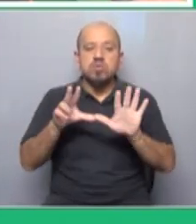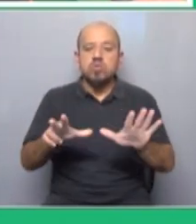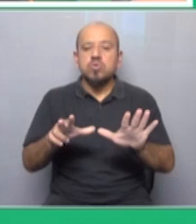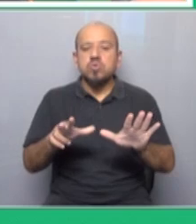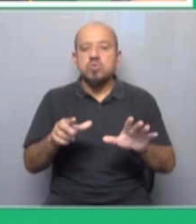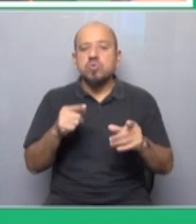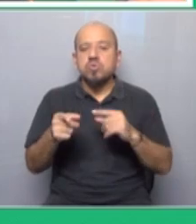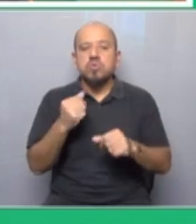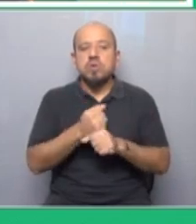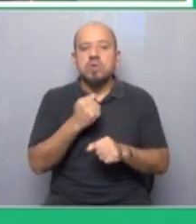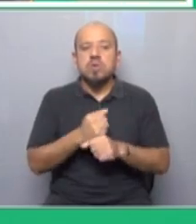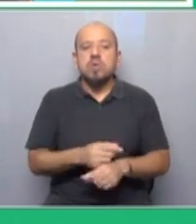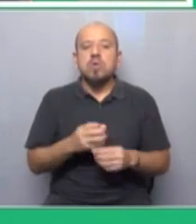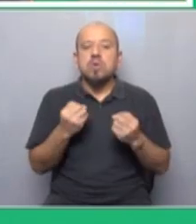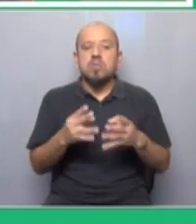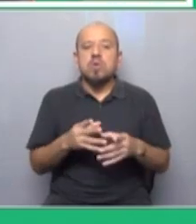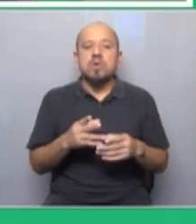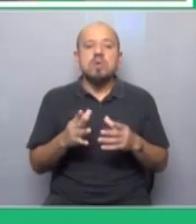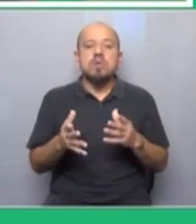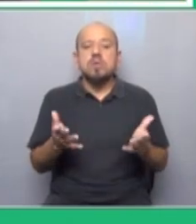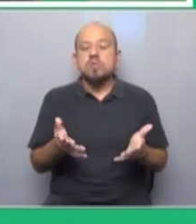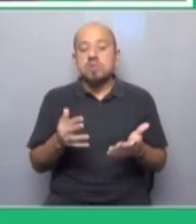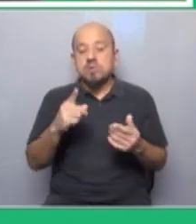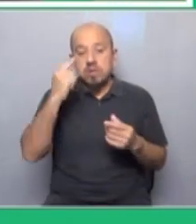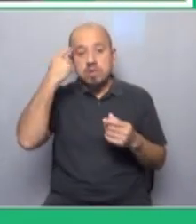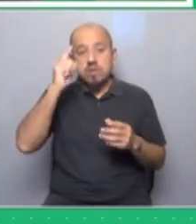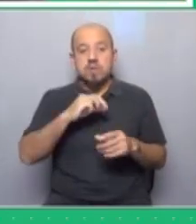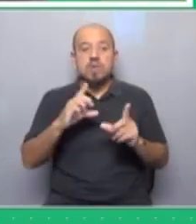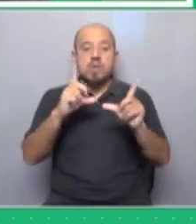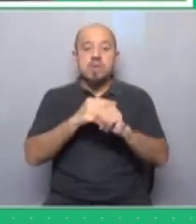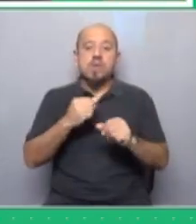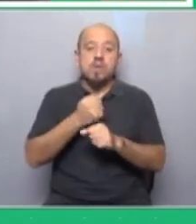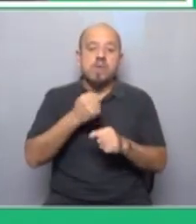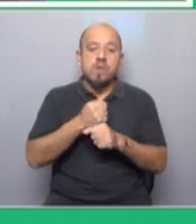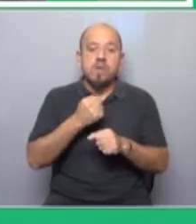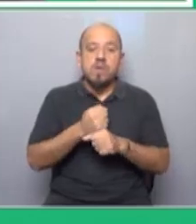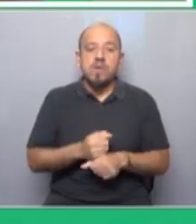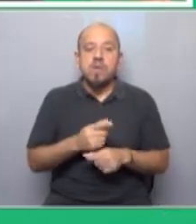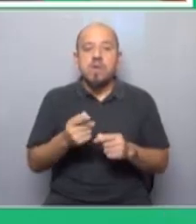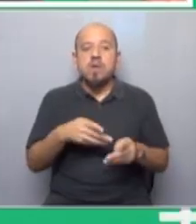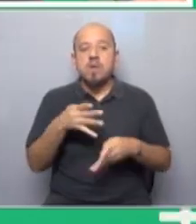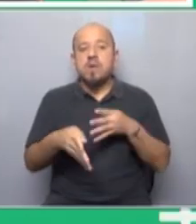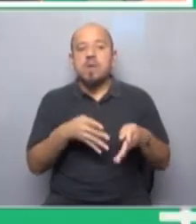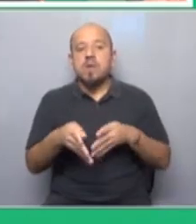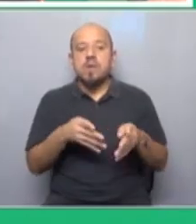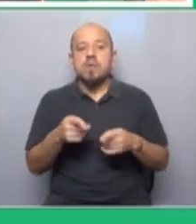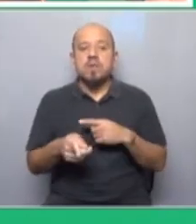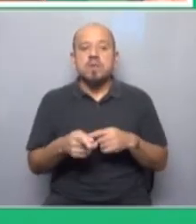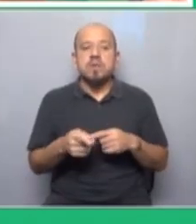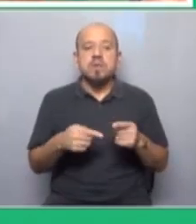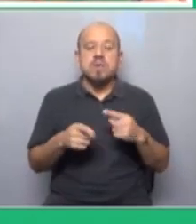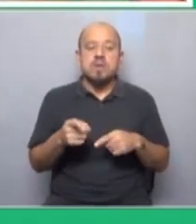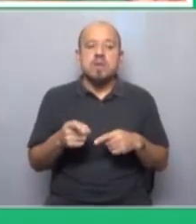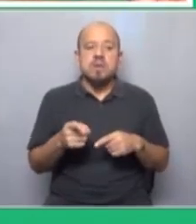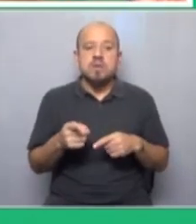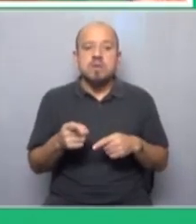el trabajo porque si no viene siempre esa idea del fin del trabajo o de la sustitución de la máquina del ser humano por la